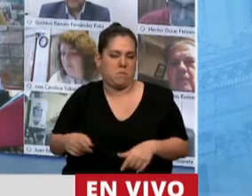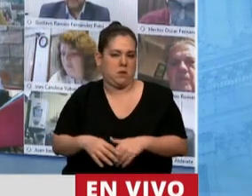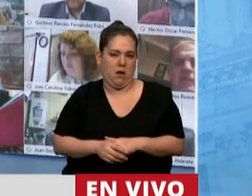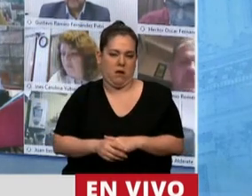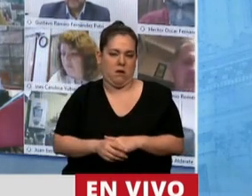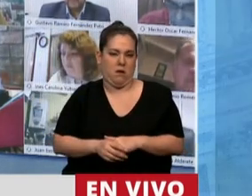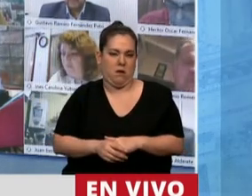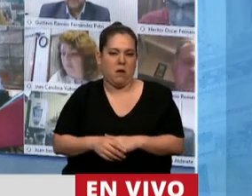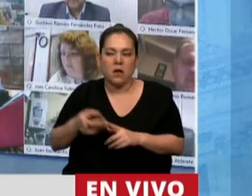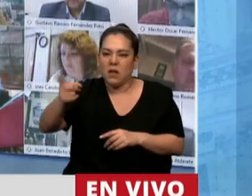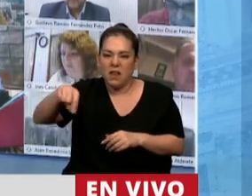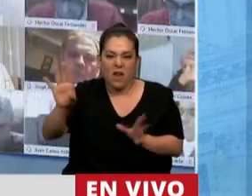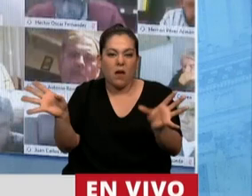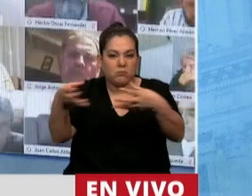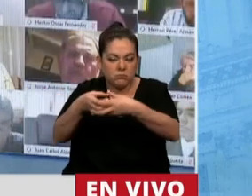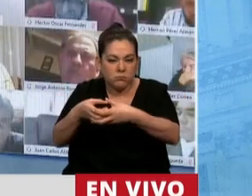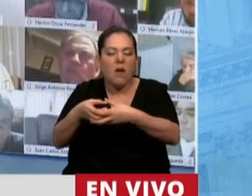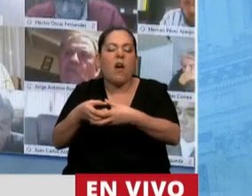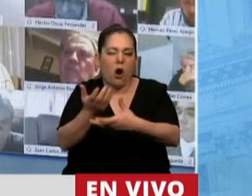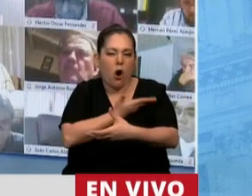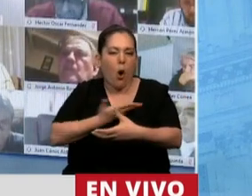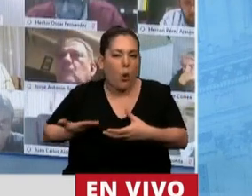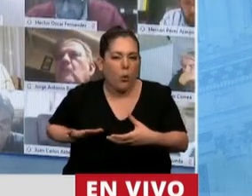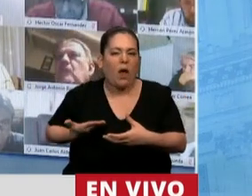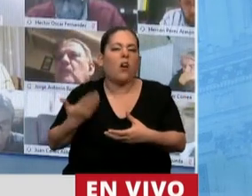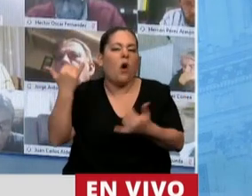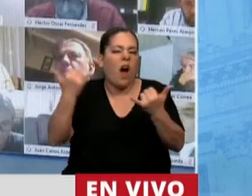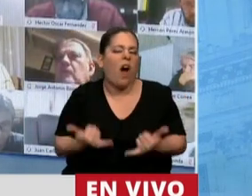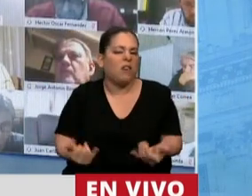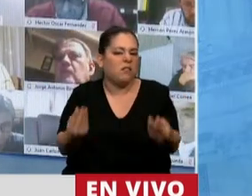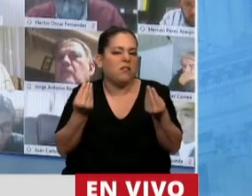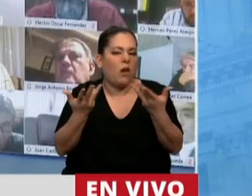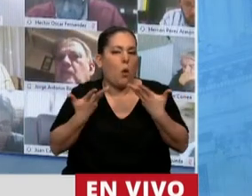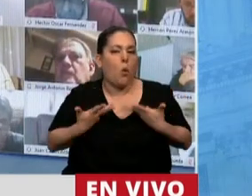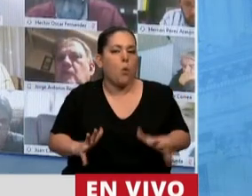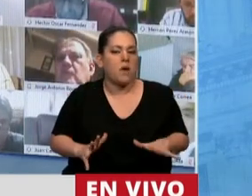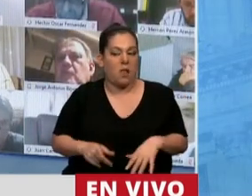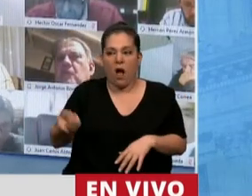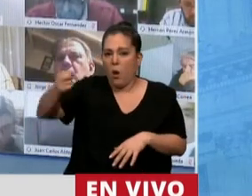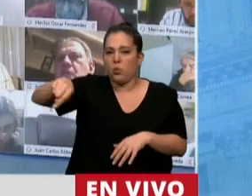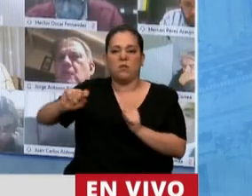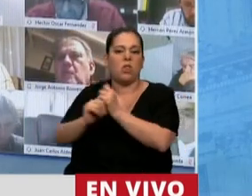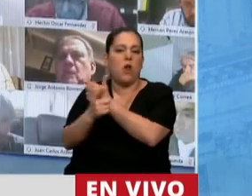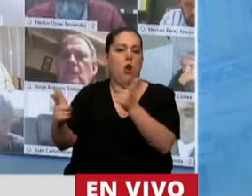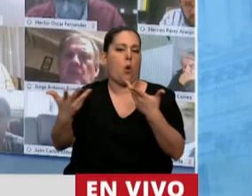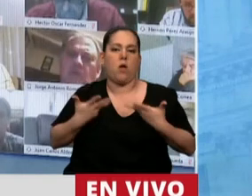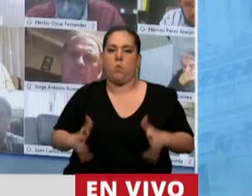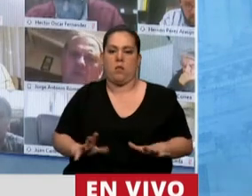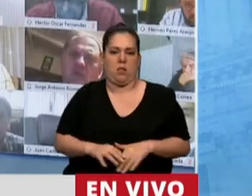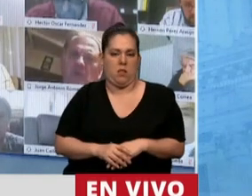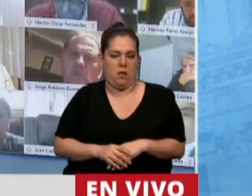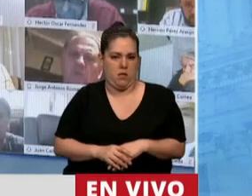tiene una cualidad central, que es la humildad, cosa que ustedes no tienen, haya